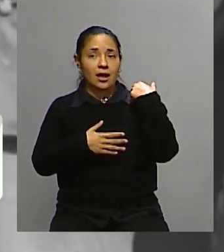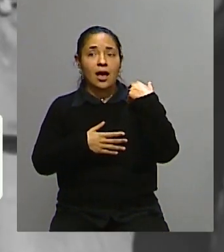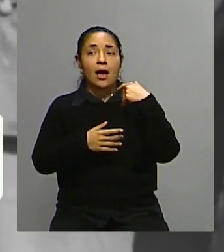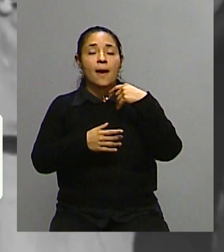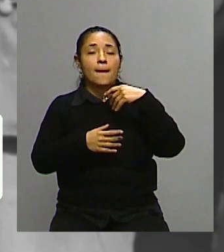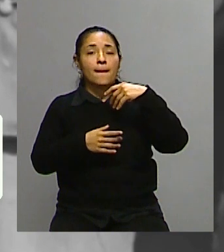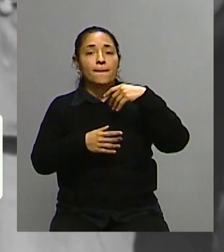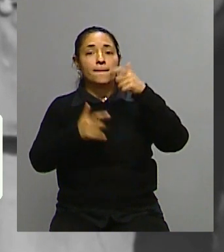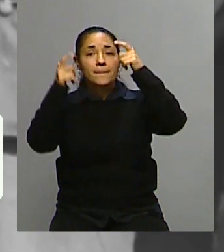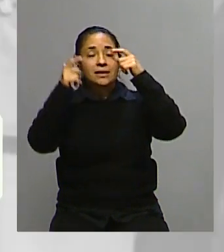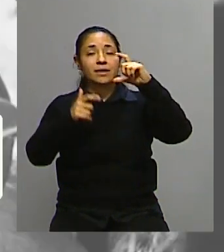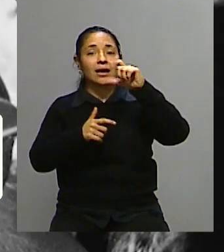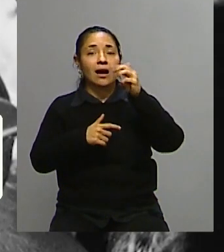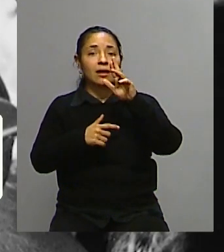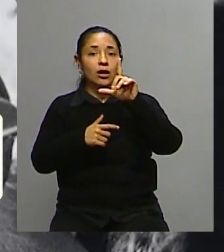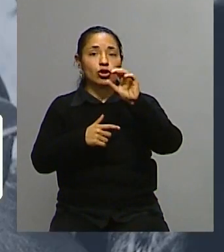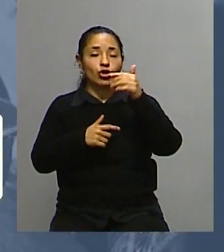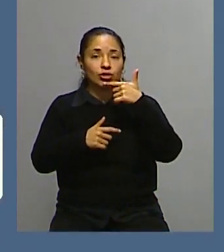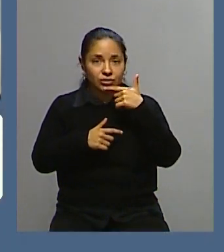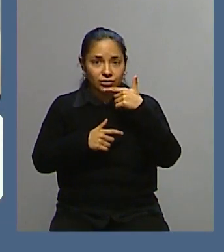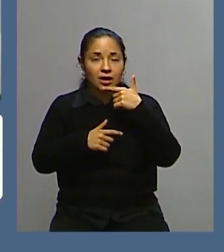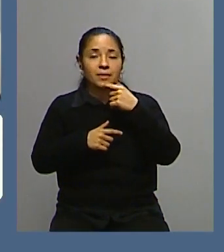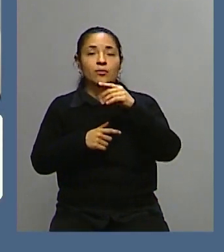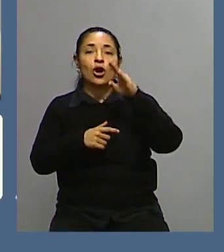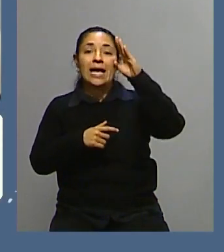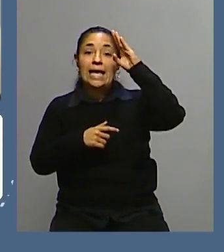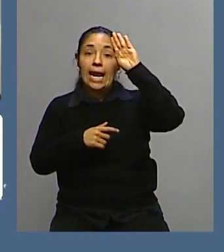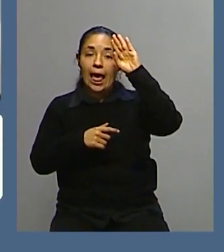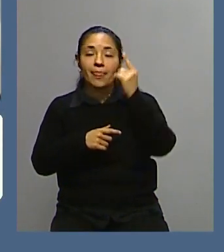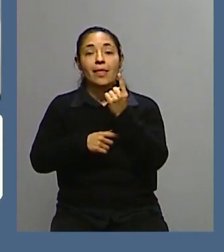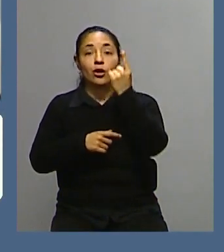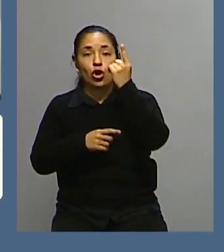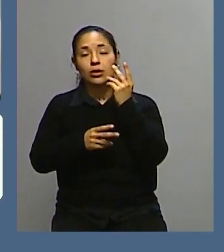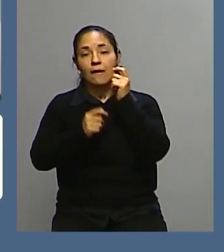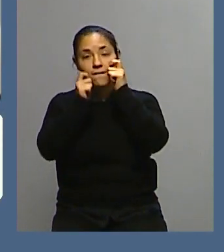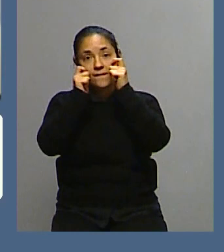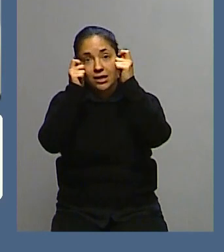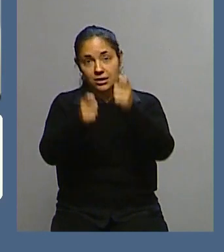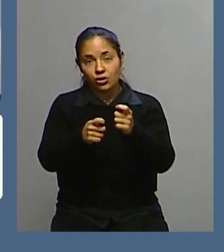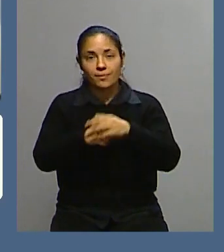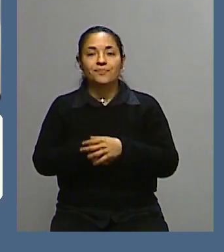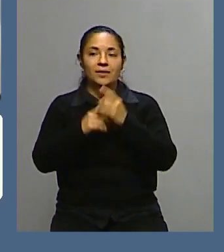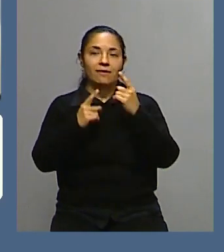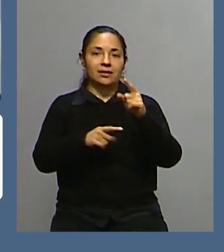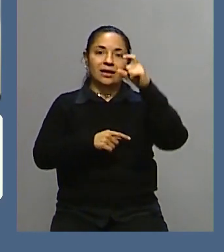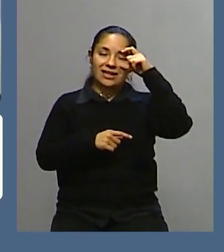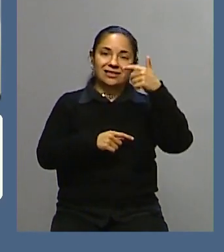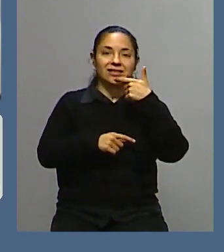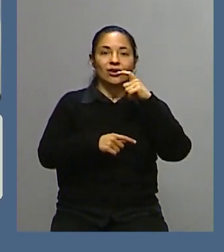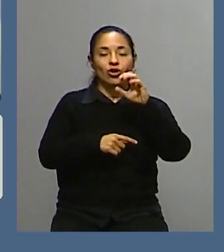visitó Irlanda del Norte. Que, a diferencia de Escocia, bueno,